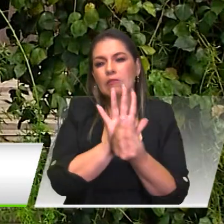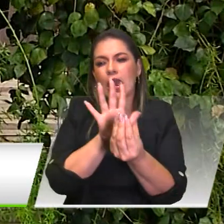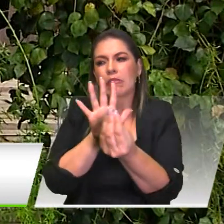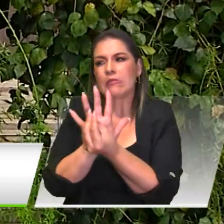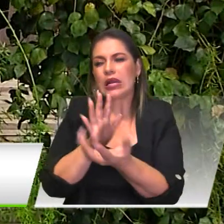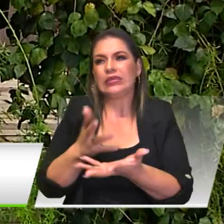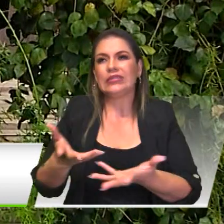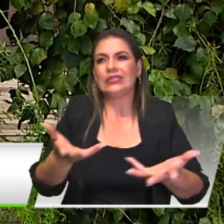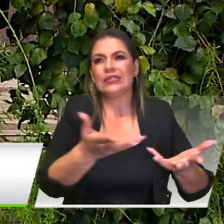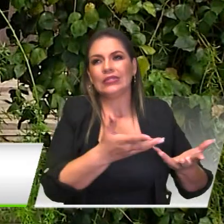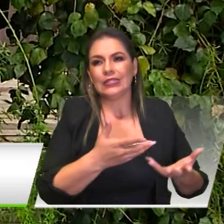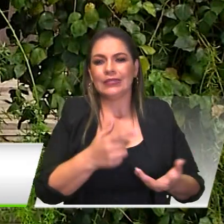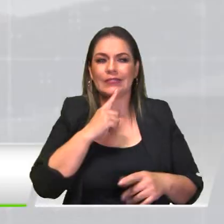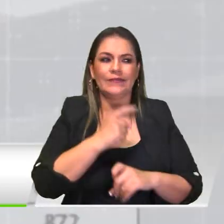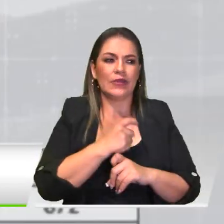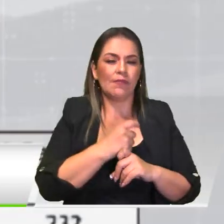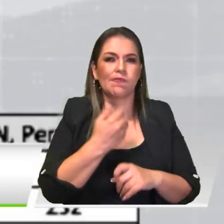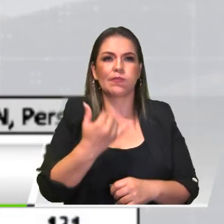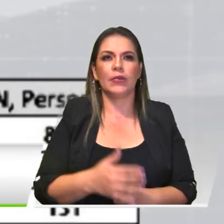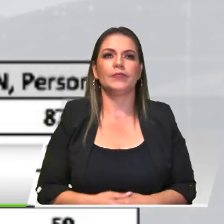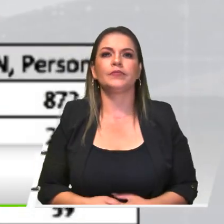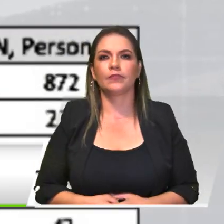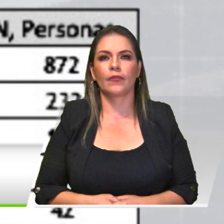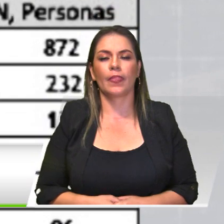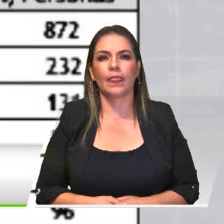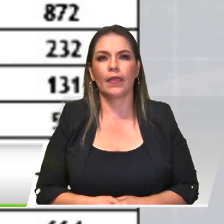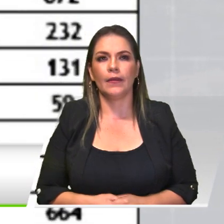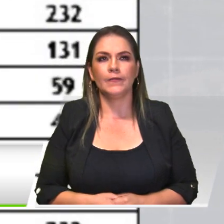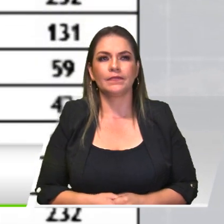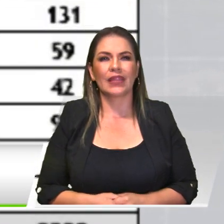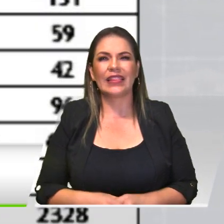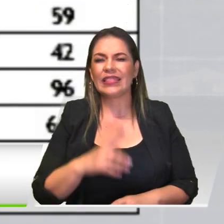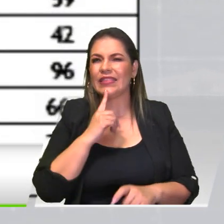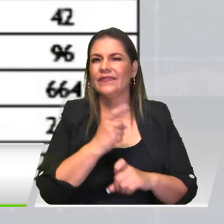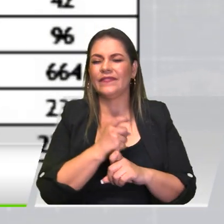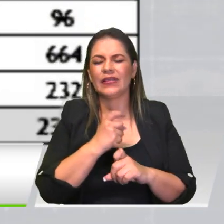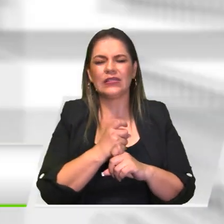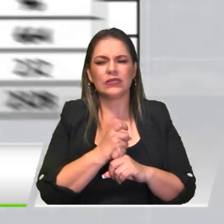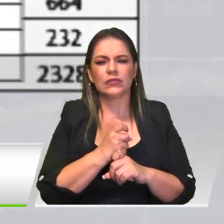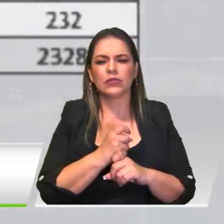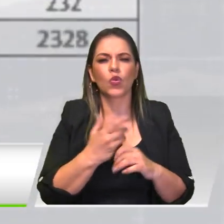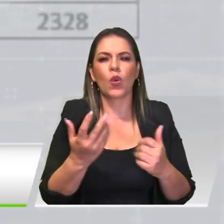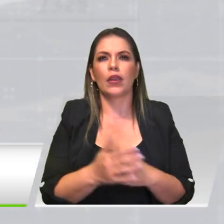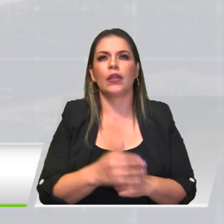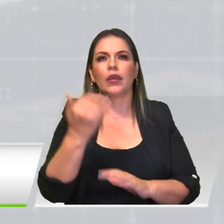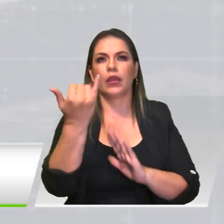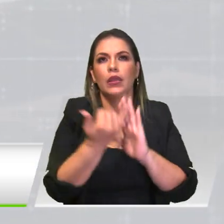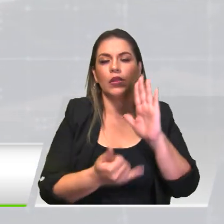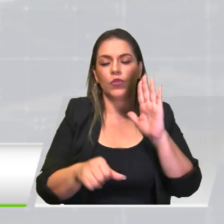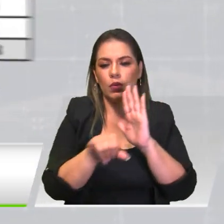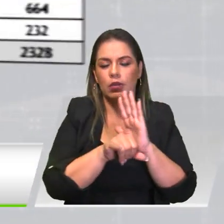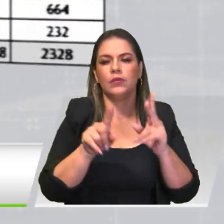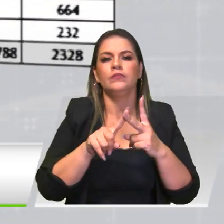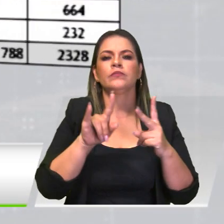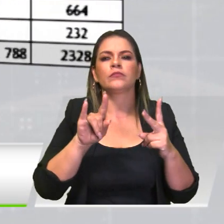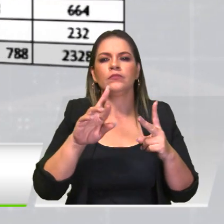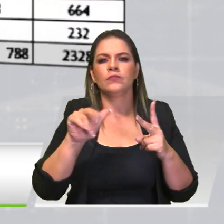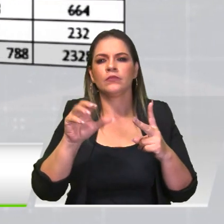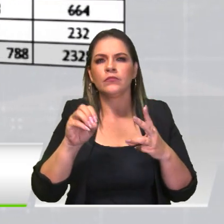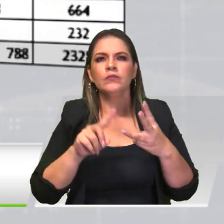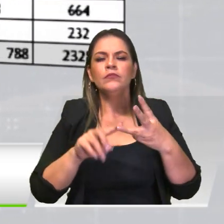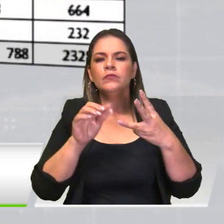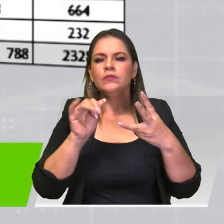desplazamiento y de confinamiento. Los lugares más afectados, según la Defensoría, son Ituango, Urrao, Tarazá,